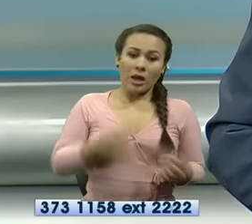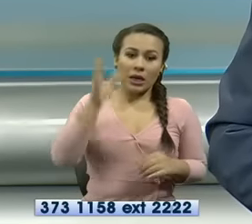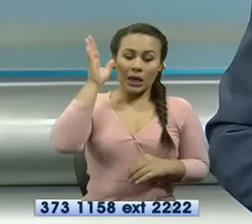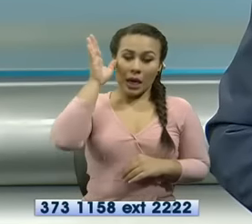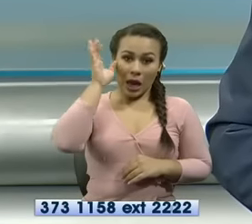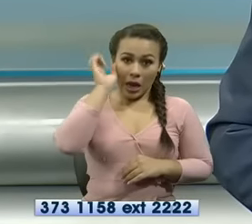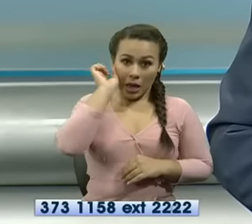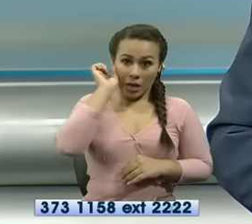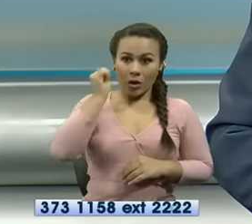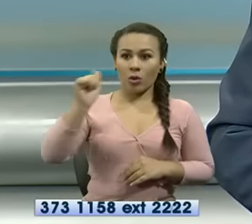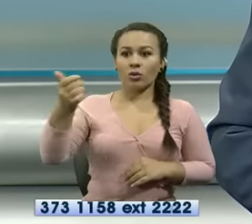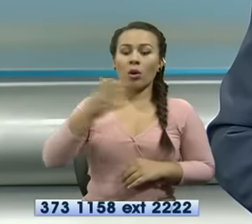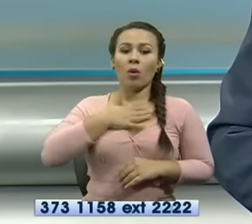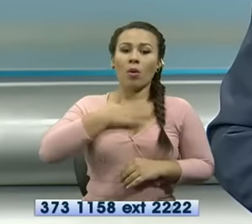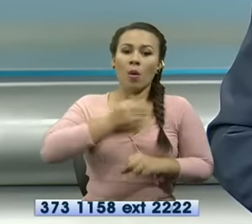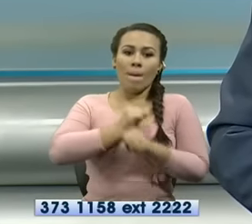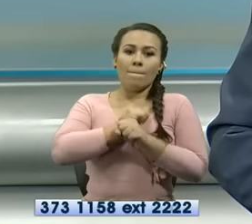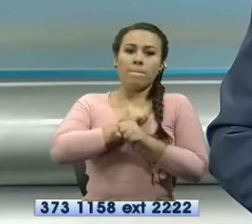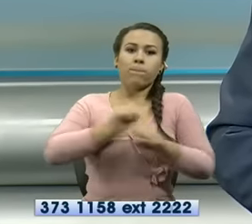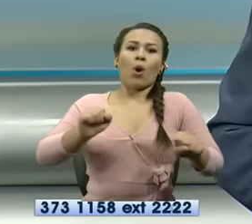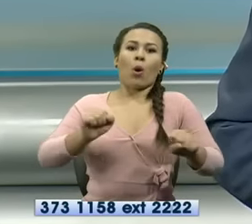aparentemente por un infarto